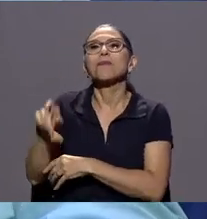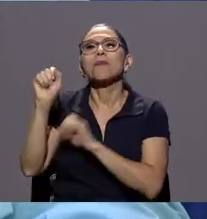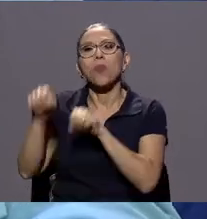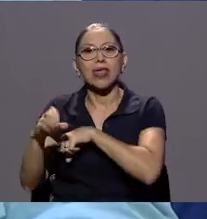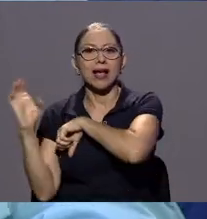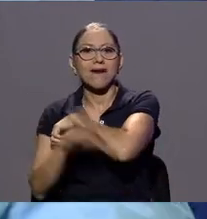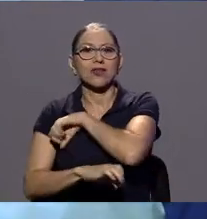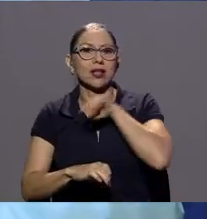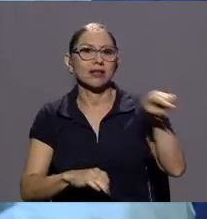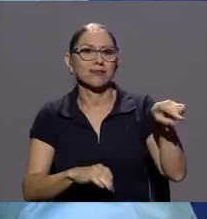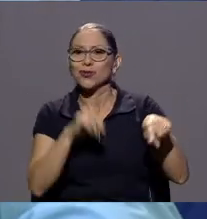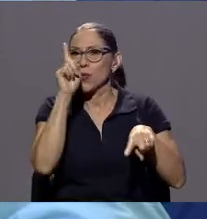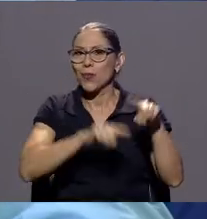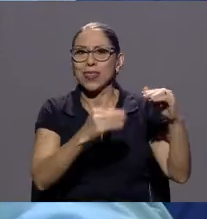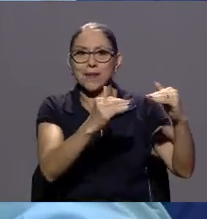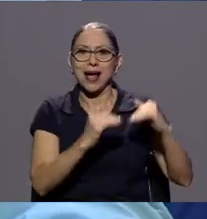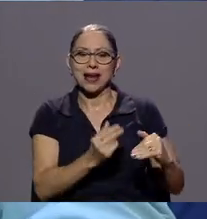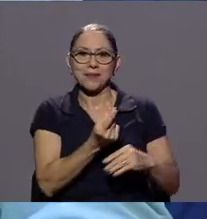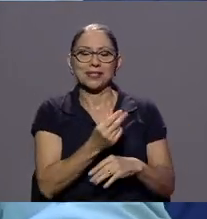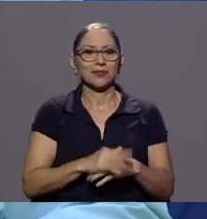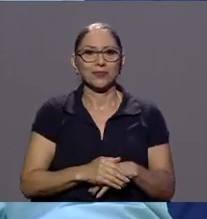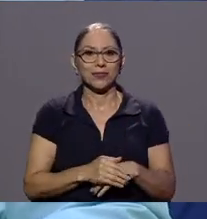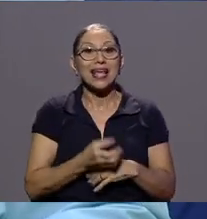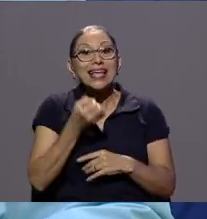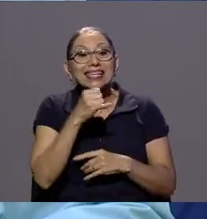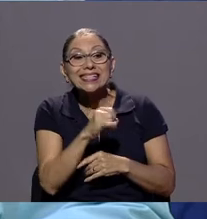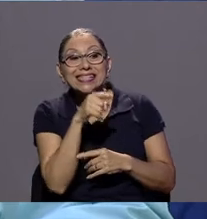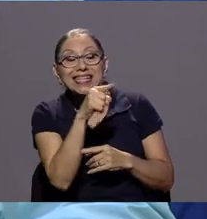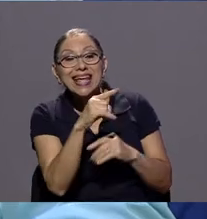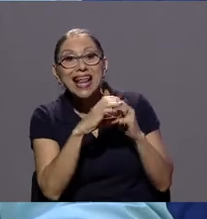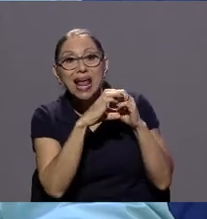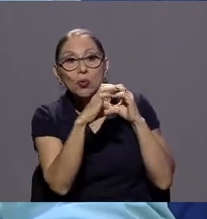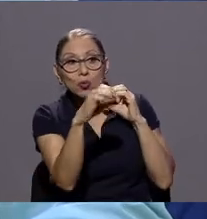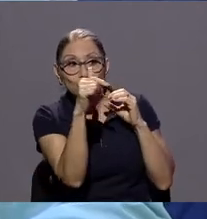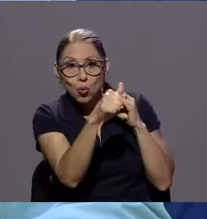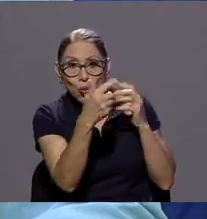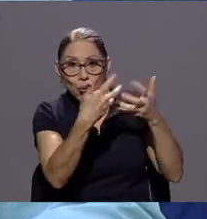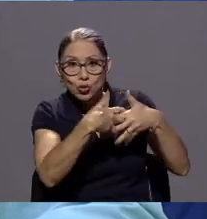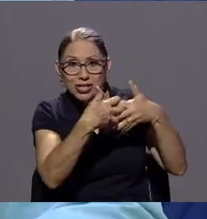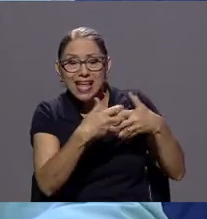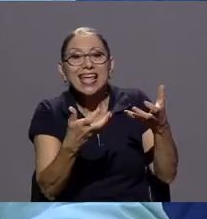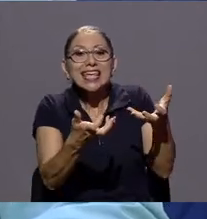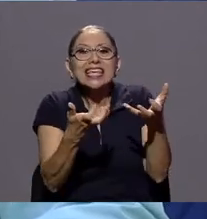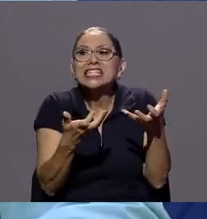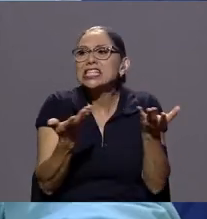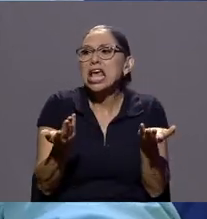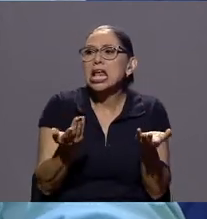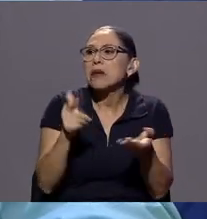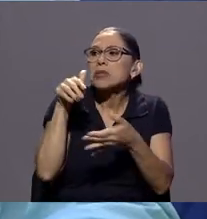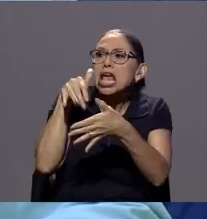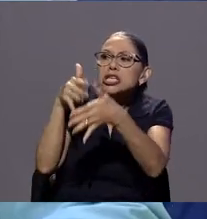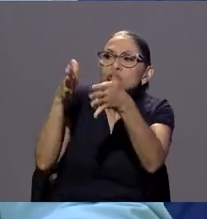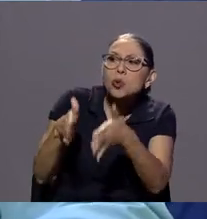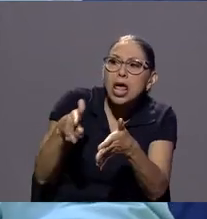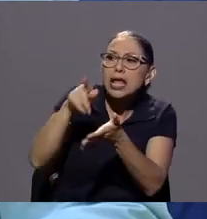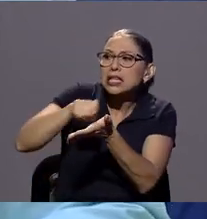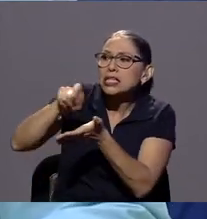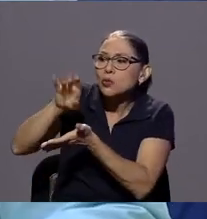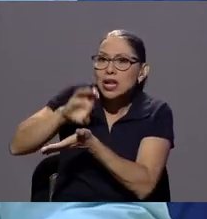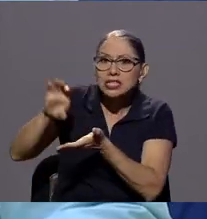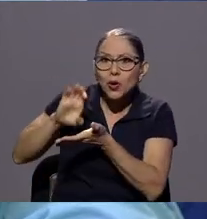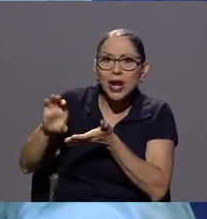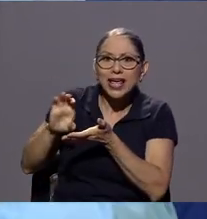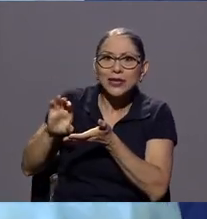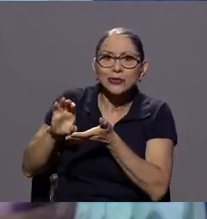un autobusero por ejemplo hablando de este tema quisiera dar un descuento en el pasaje a estudiantes de escuelas y